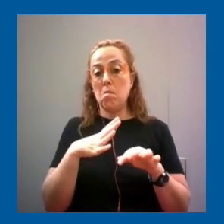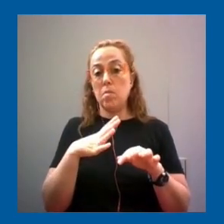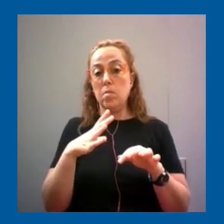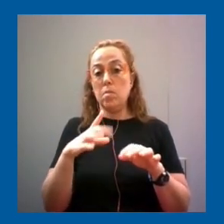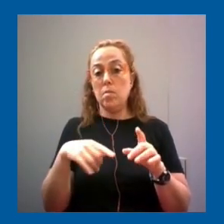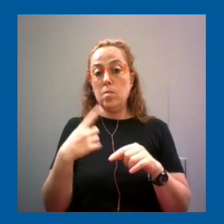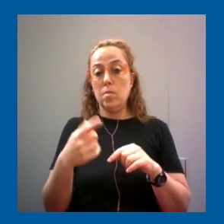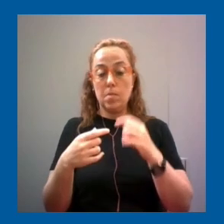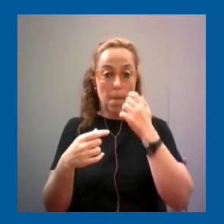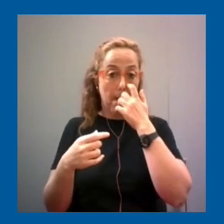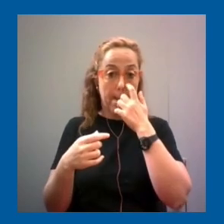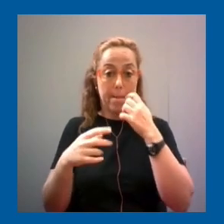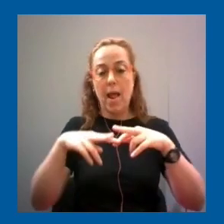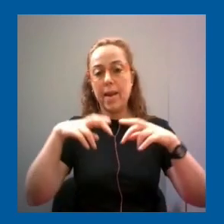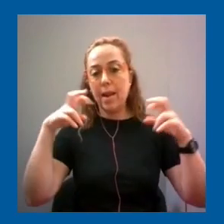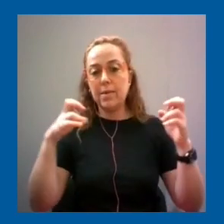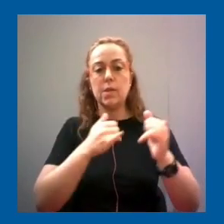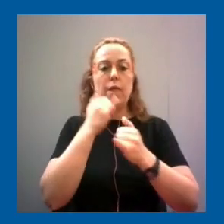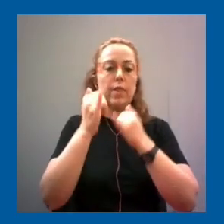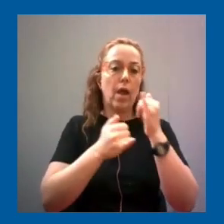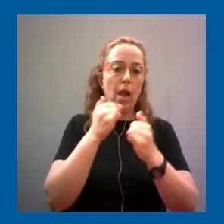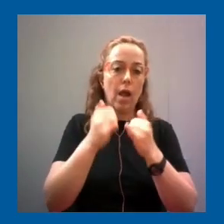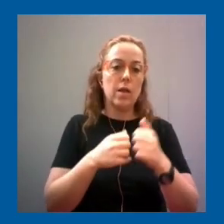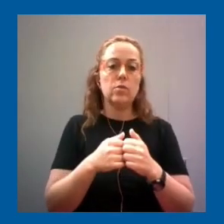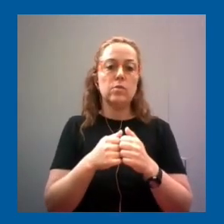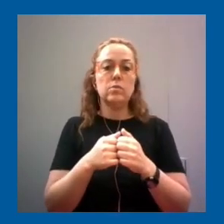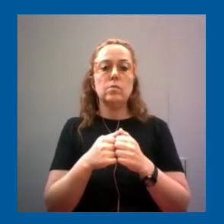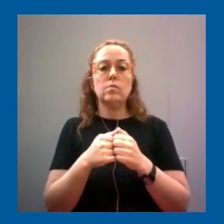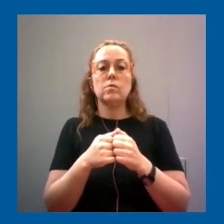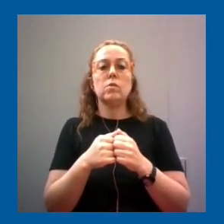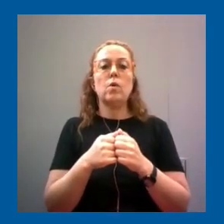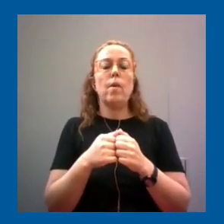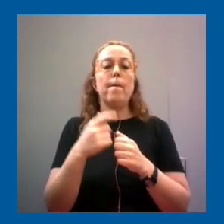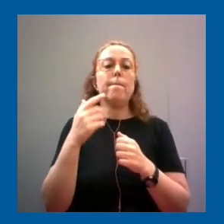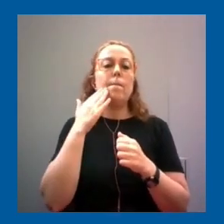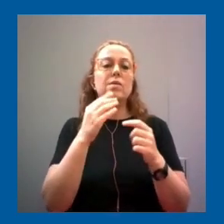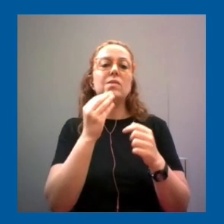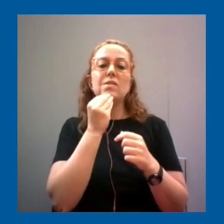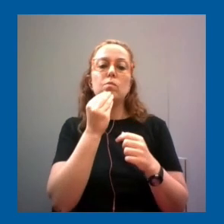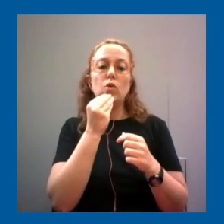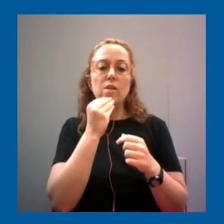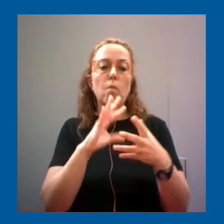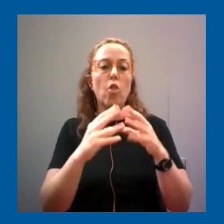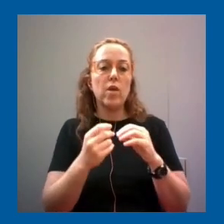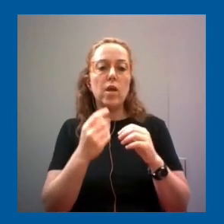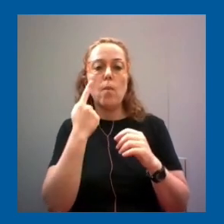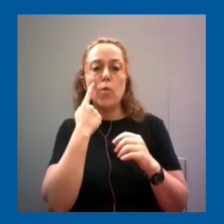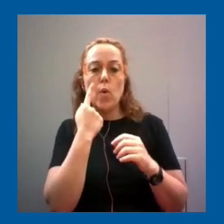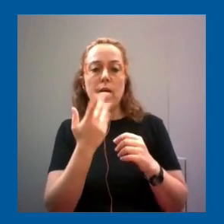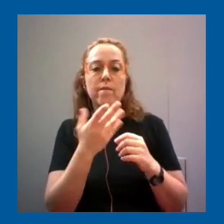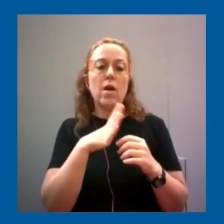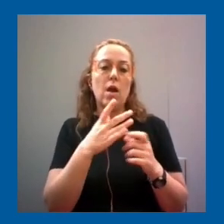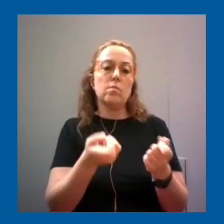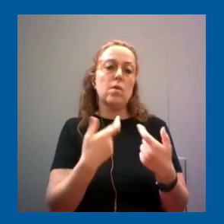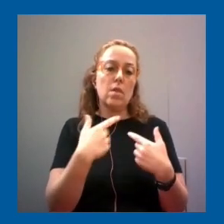el análisis de datos los modelos la simulación permite desarrollar un montón de soluciones ahí hay cuatro